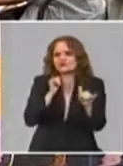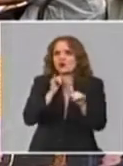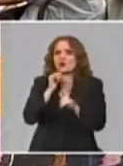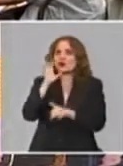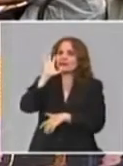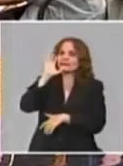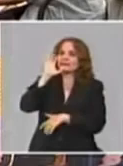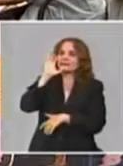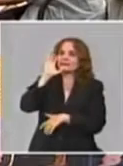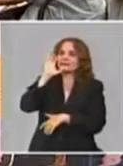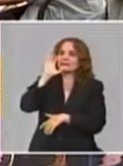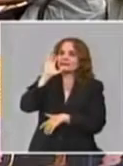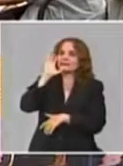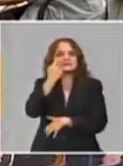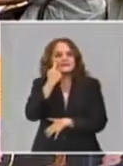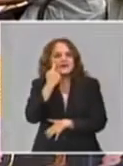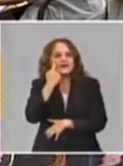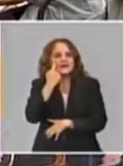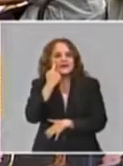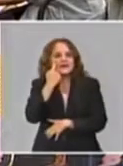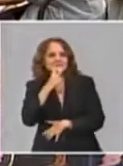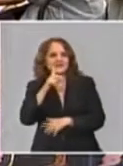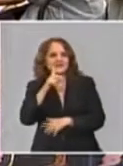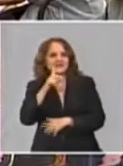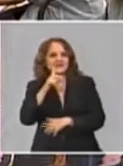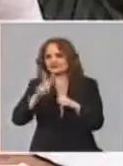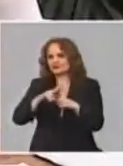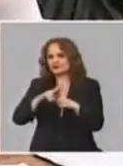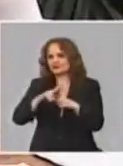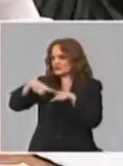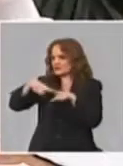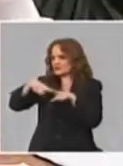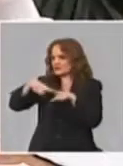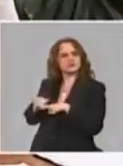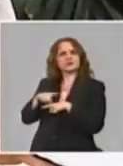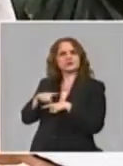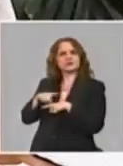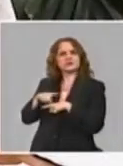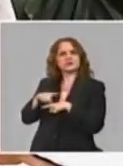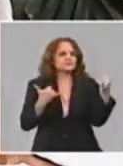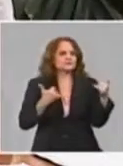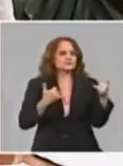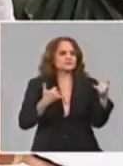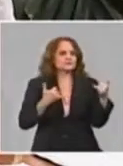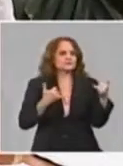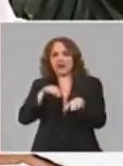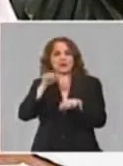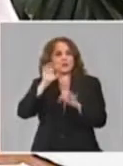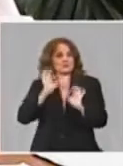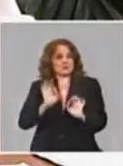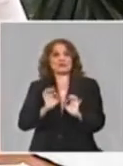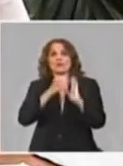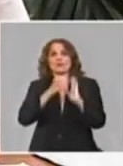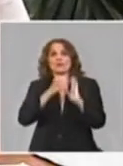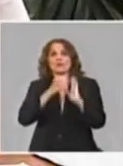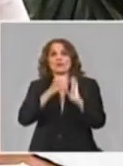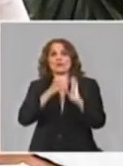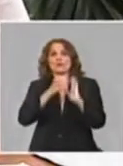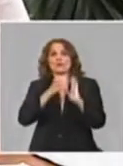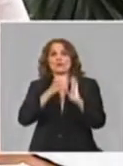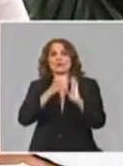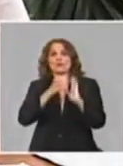el tema de la ciencia, que por ejemplo, como hay un correo en el ministerio donde las personas intercambian, que ha sido muy bueno, COVID,